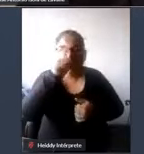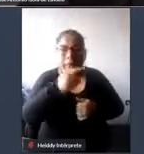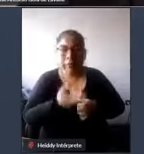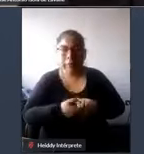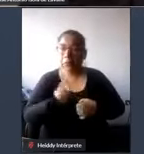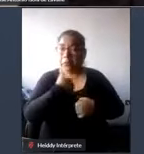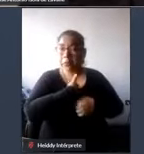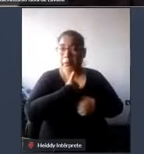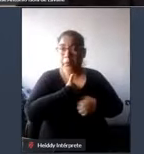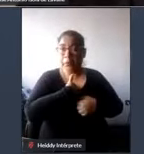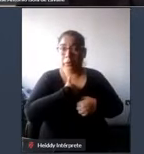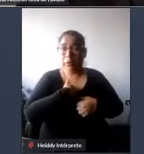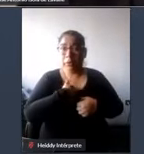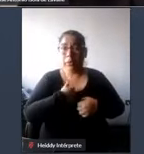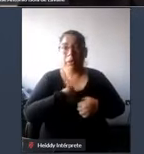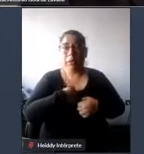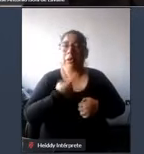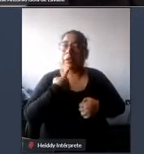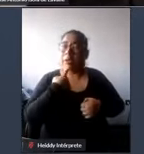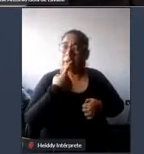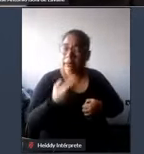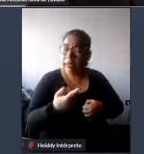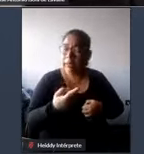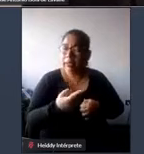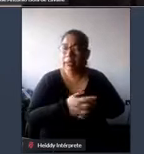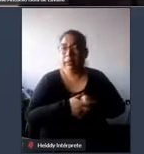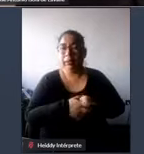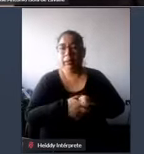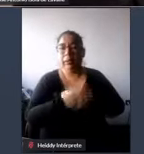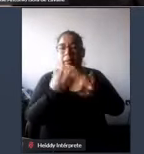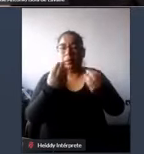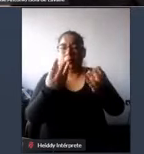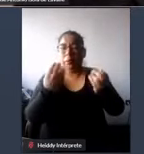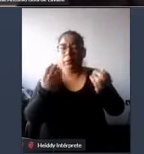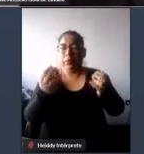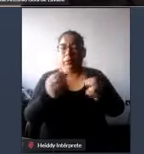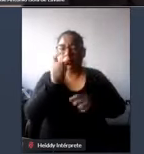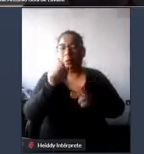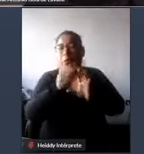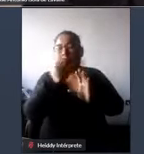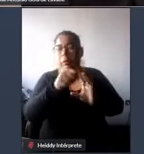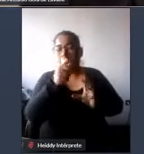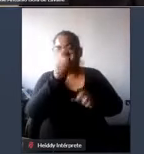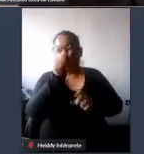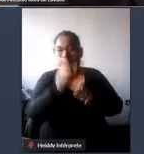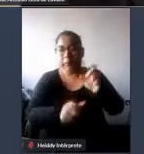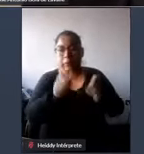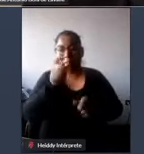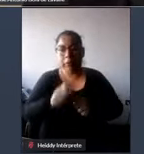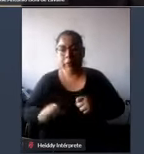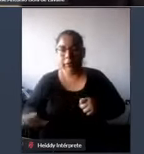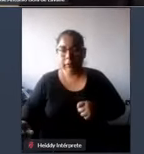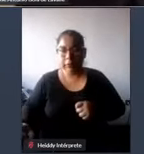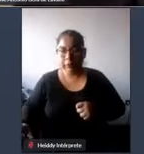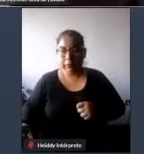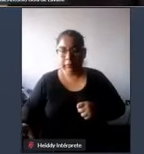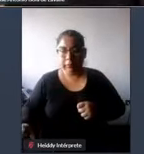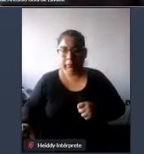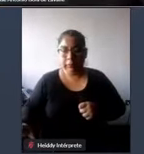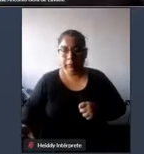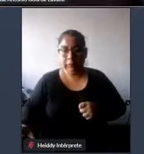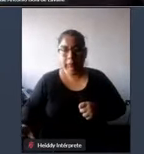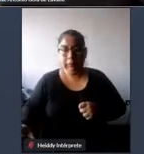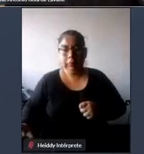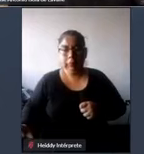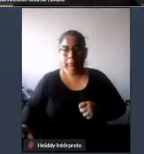yo les puedo garantizar que por lo menos otras 85 entre 85 mil y 90 mil personas